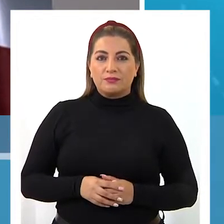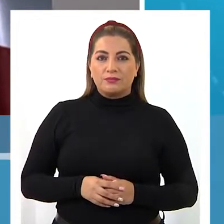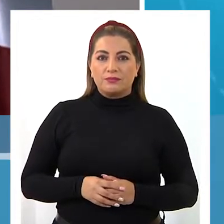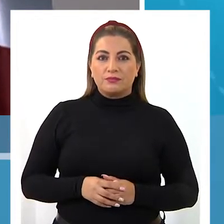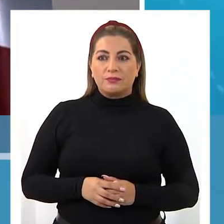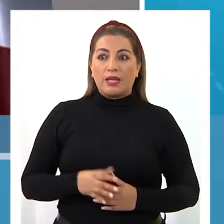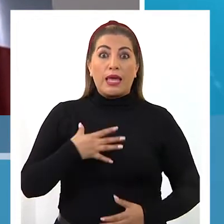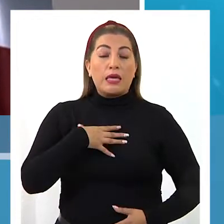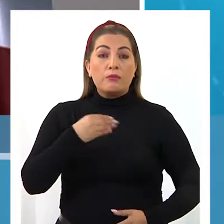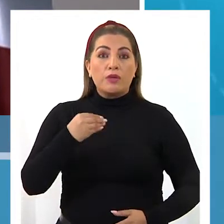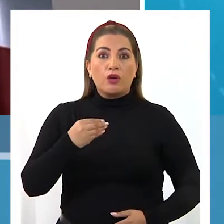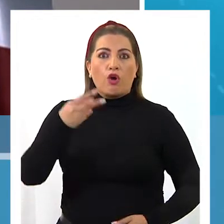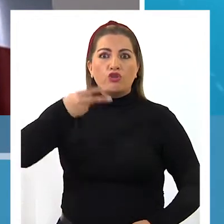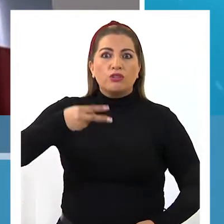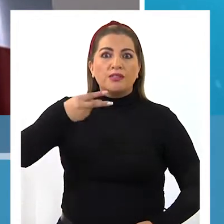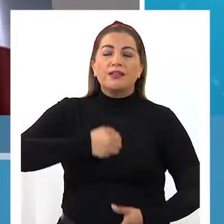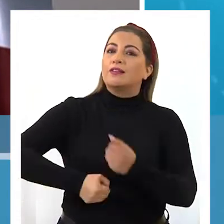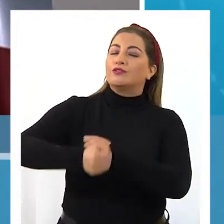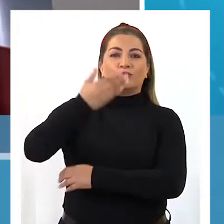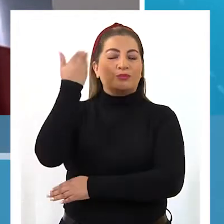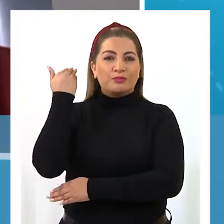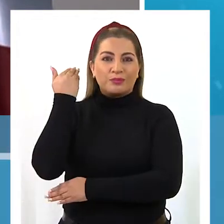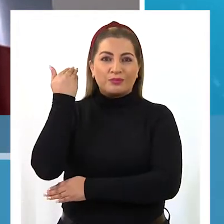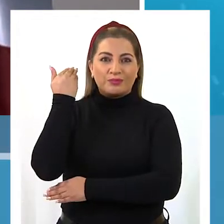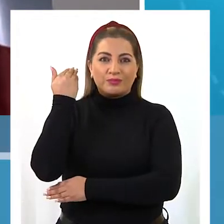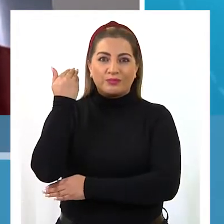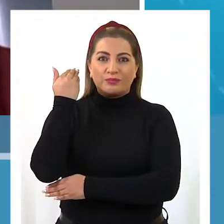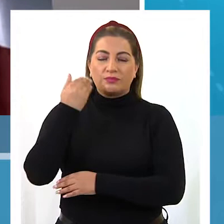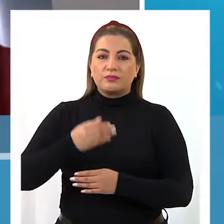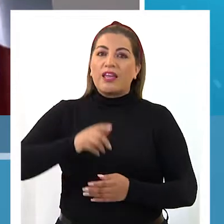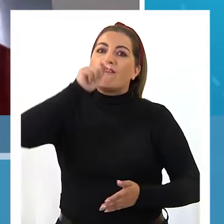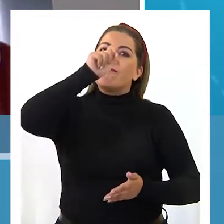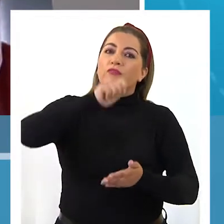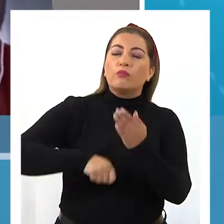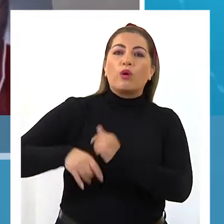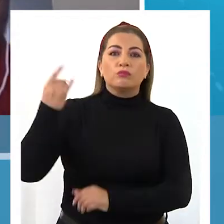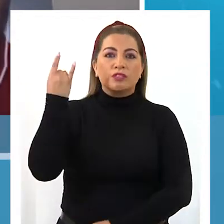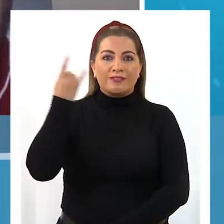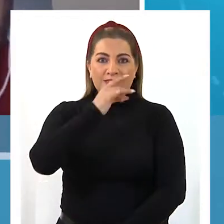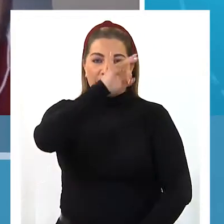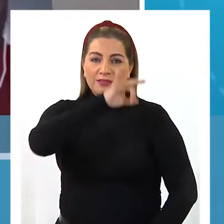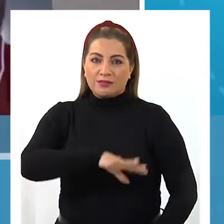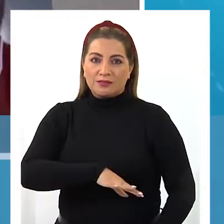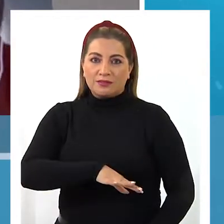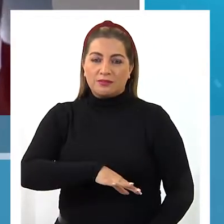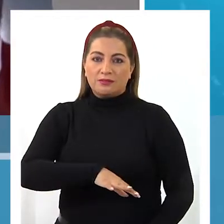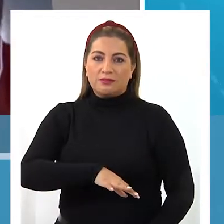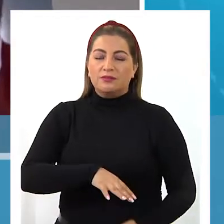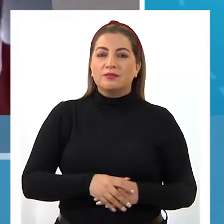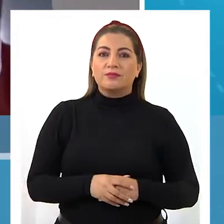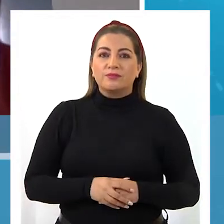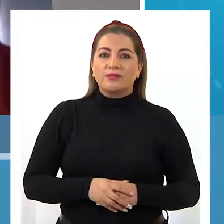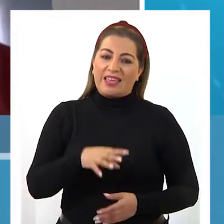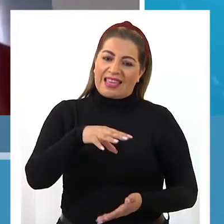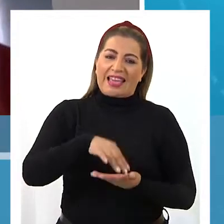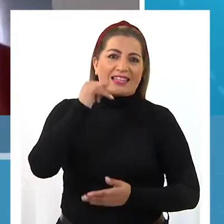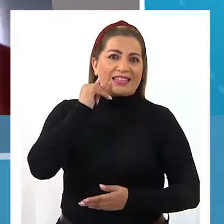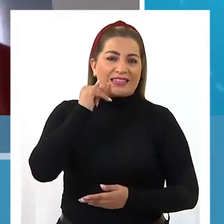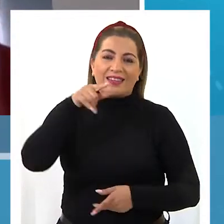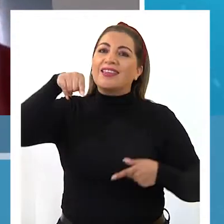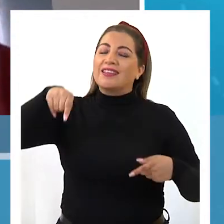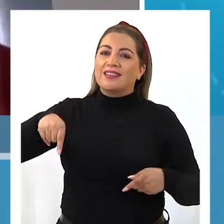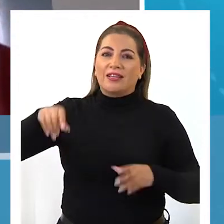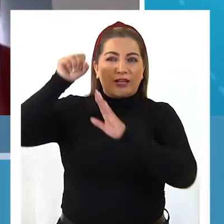Agustín empezó a hacer noticias el año pasado. El año pasado el Agustín firmó por la Universidad de Chile y fue noticia acá en el medio local. Y